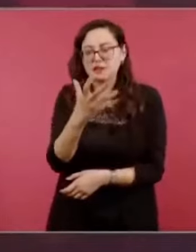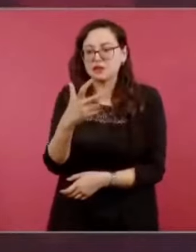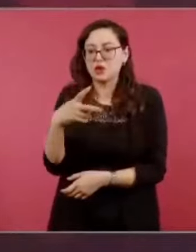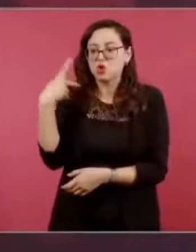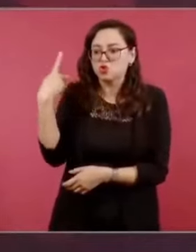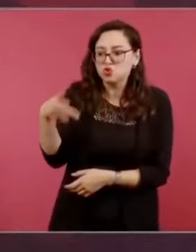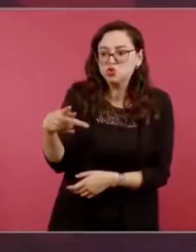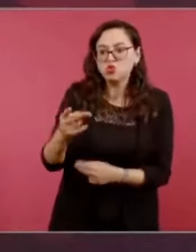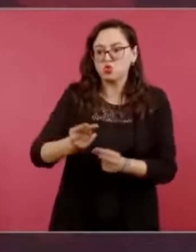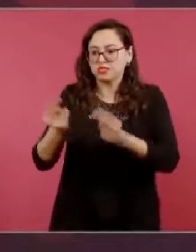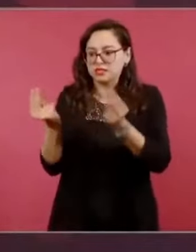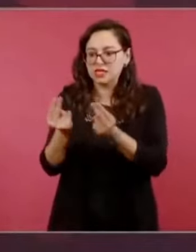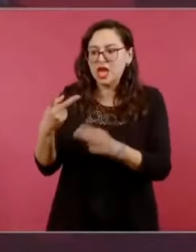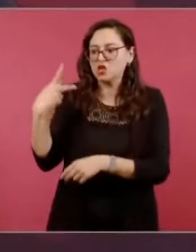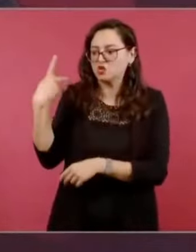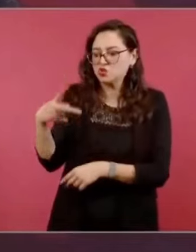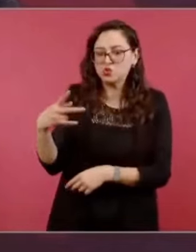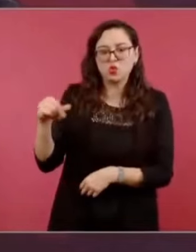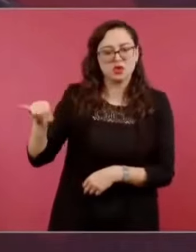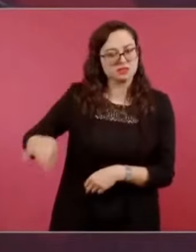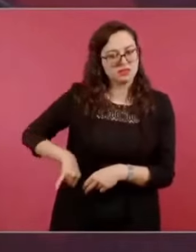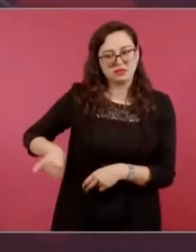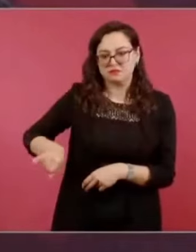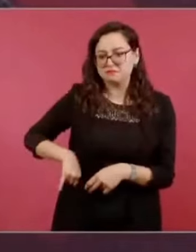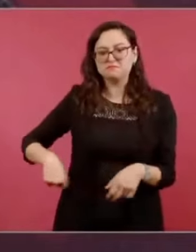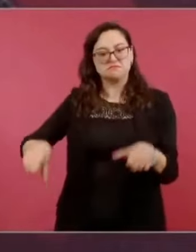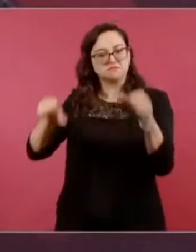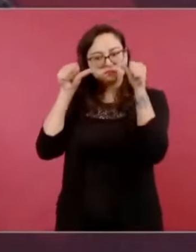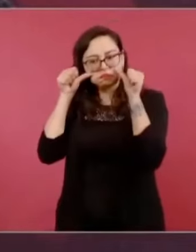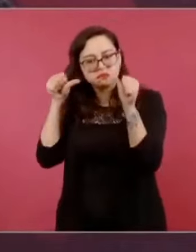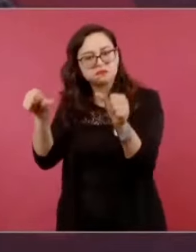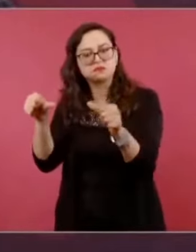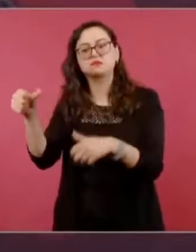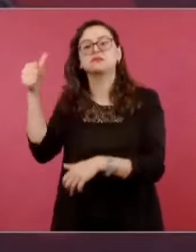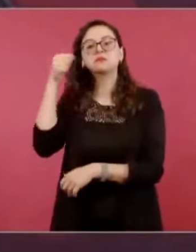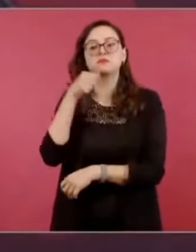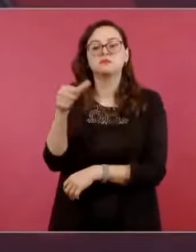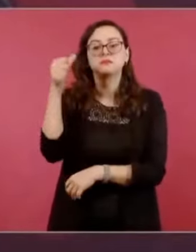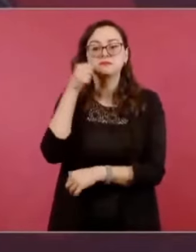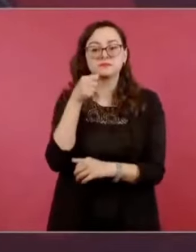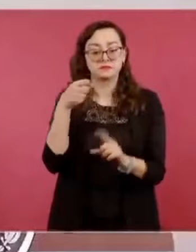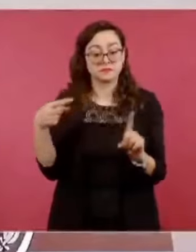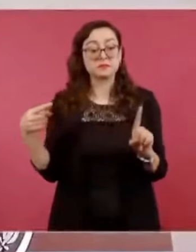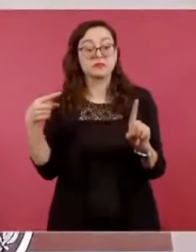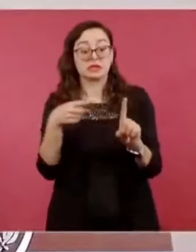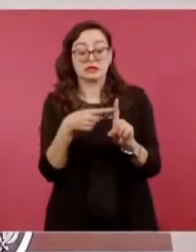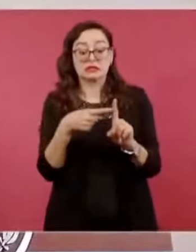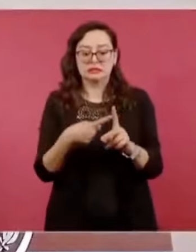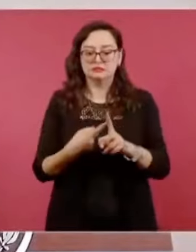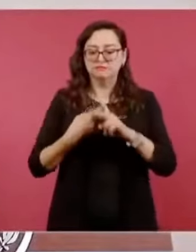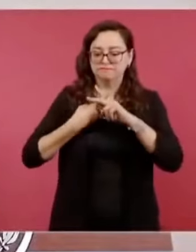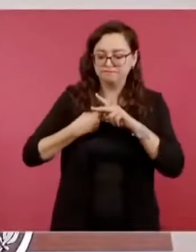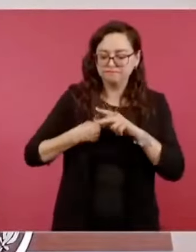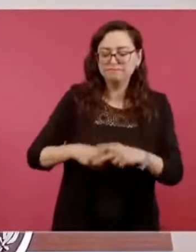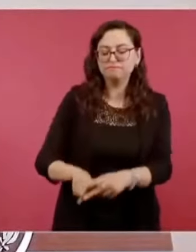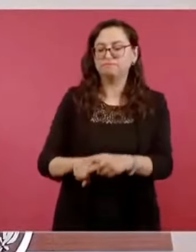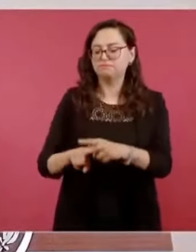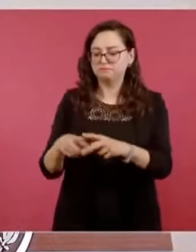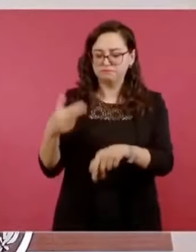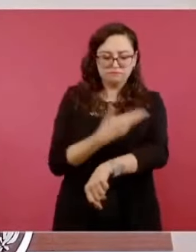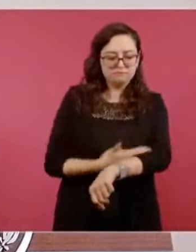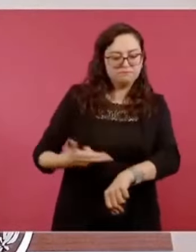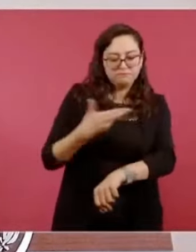En consecuencia, desde el inicio de su gobierno se puso en marcha el reparto agrario.